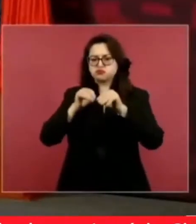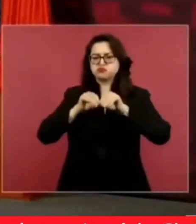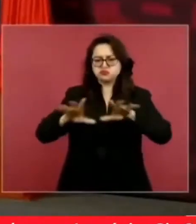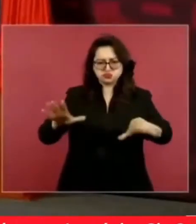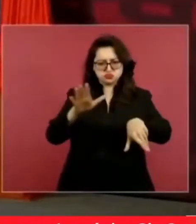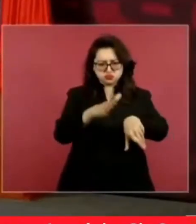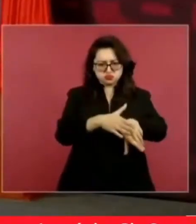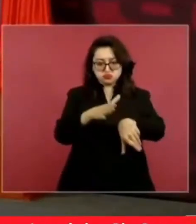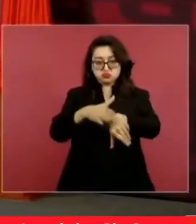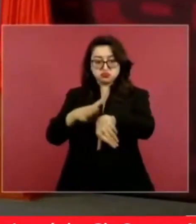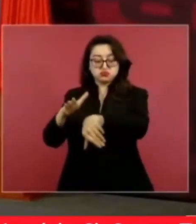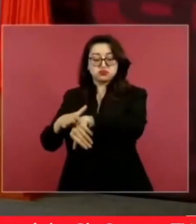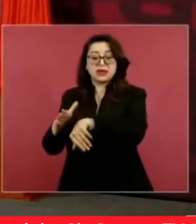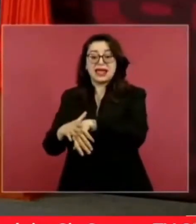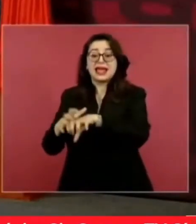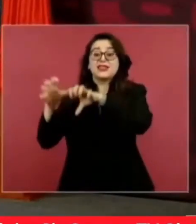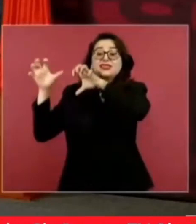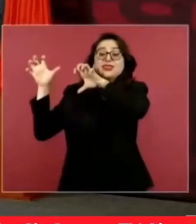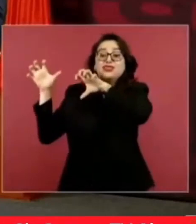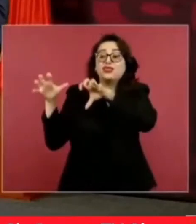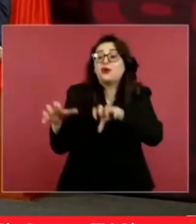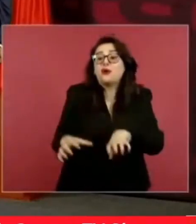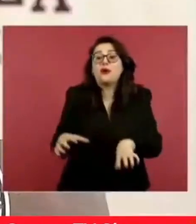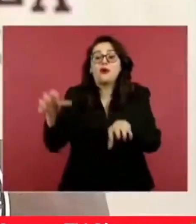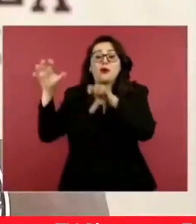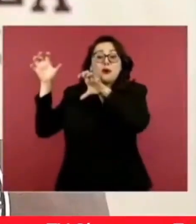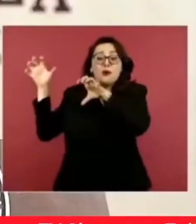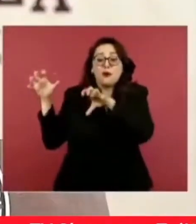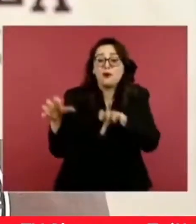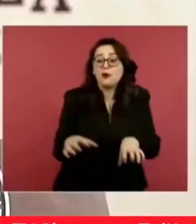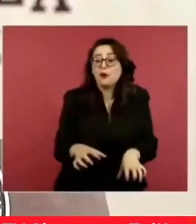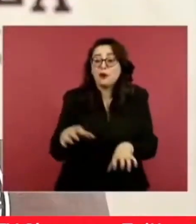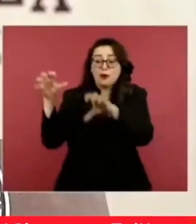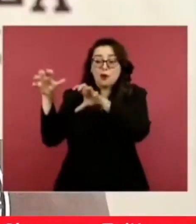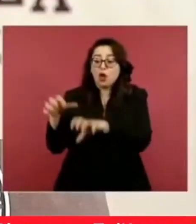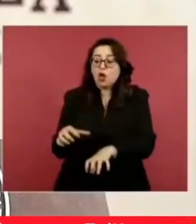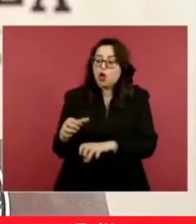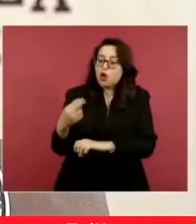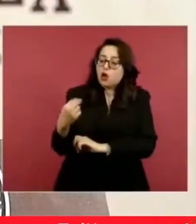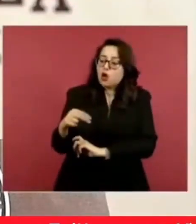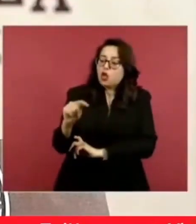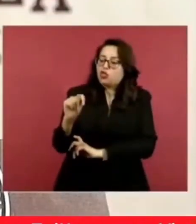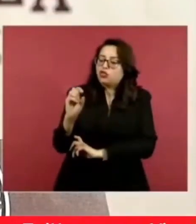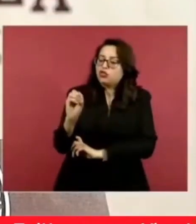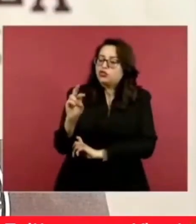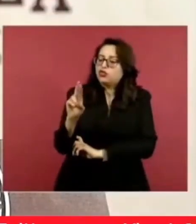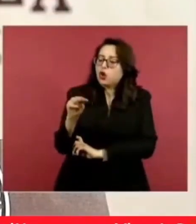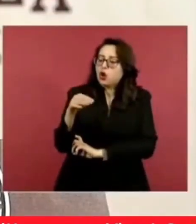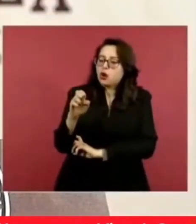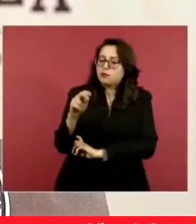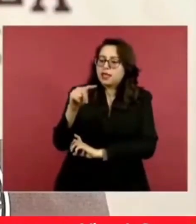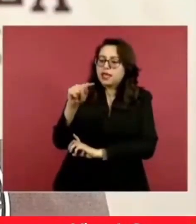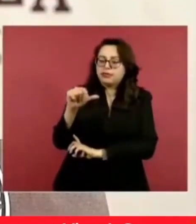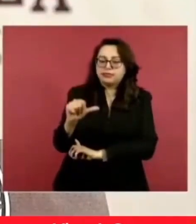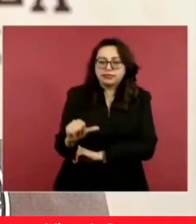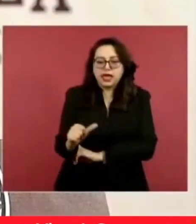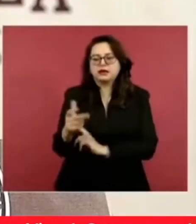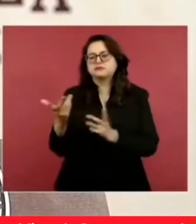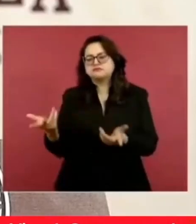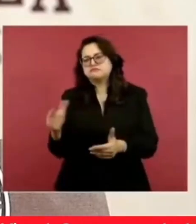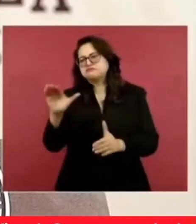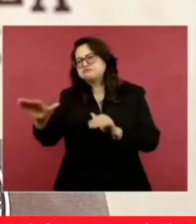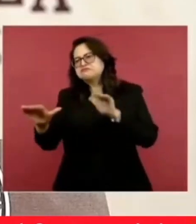alertas, por lo que en ese momento era una tormenta tropical. Y fueron alertando a la población para que